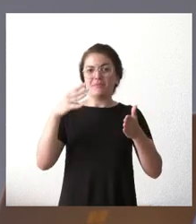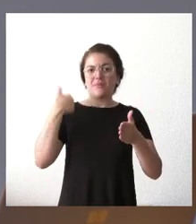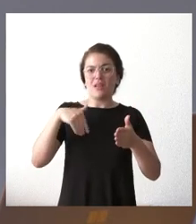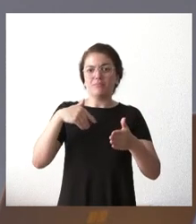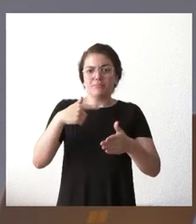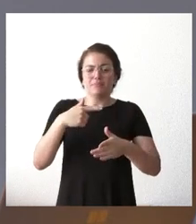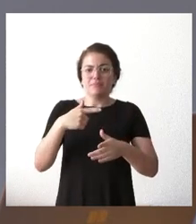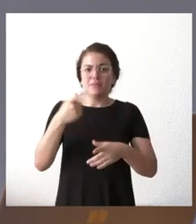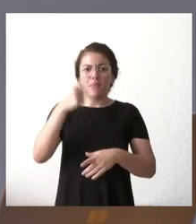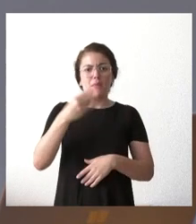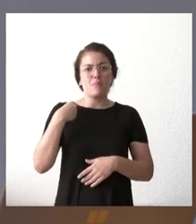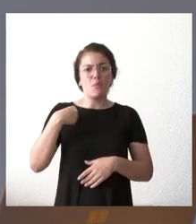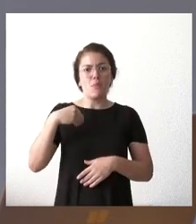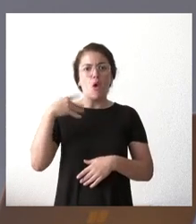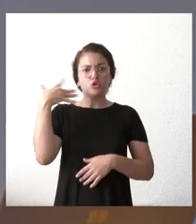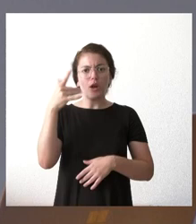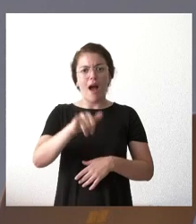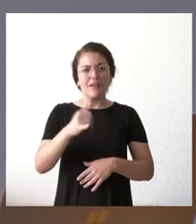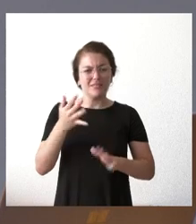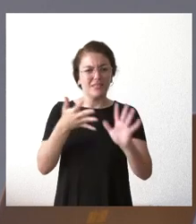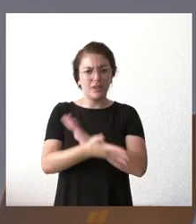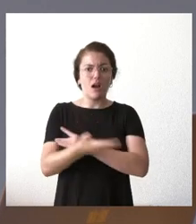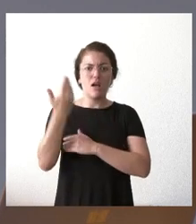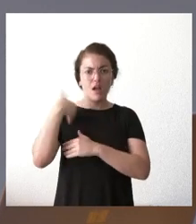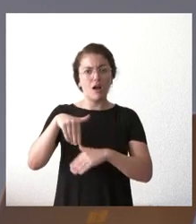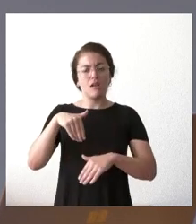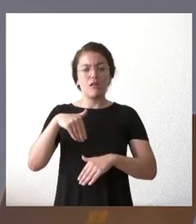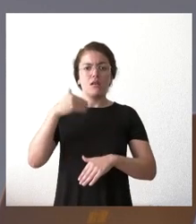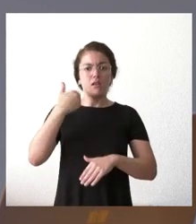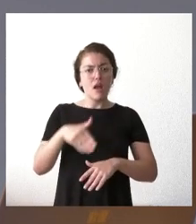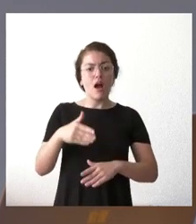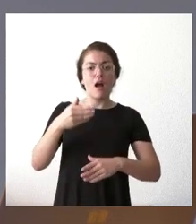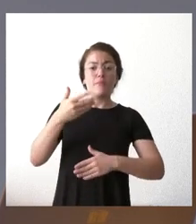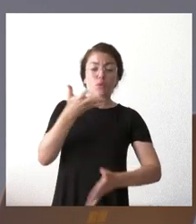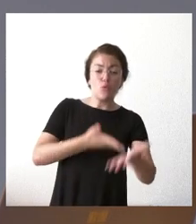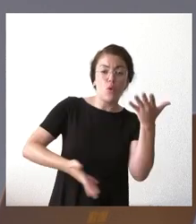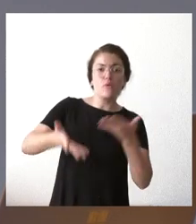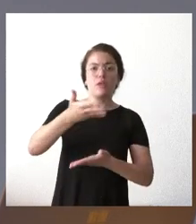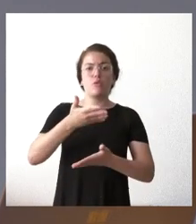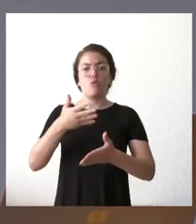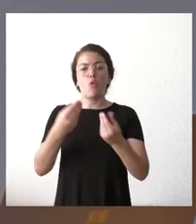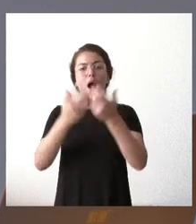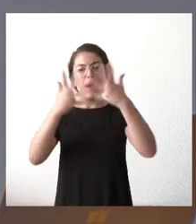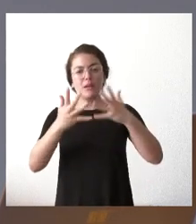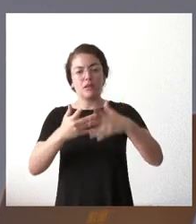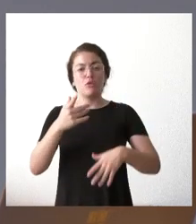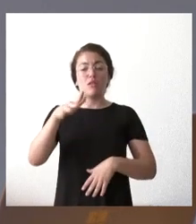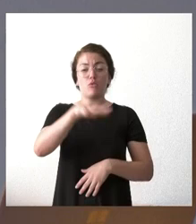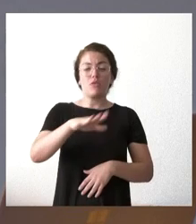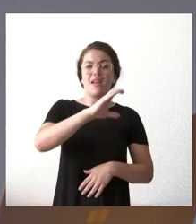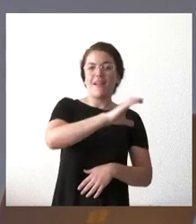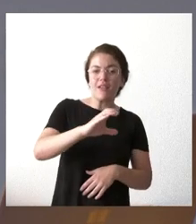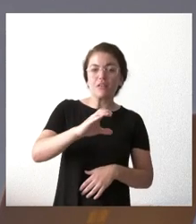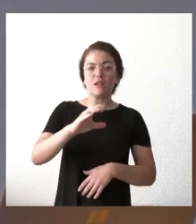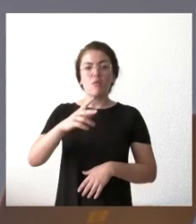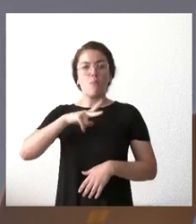que estemos interviniendo y hemos intervenido con nuestros medios colaborando con las otras administraciones en Cáceres, en Portugal, en Orense y en Zaragoza.